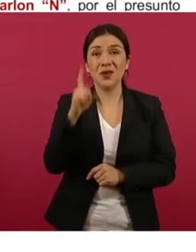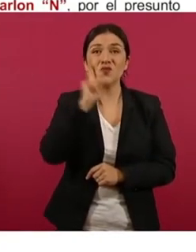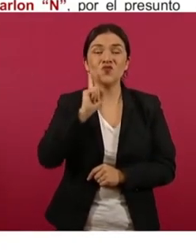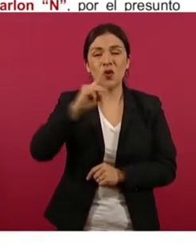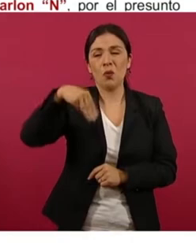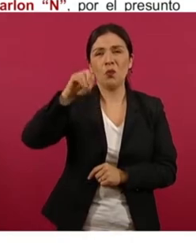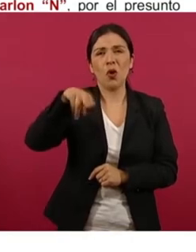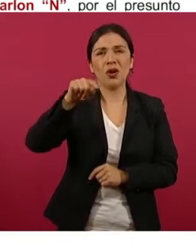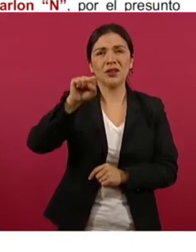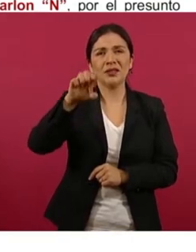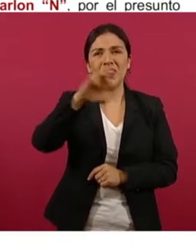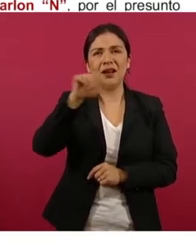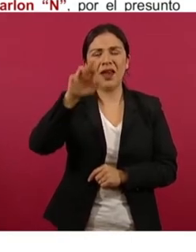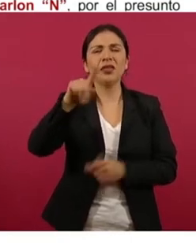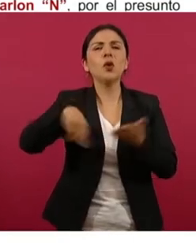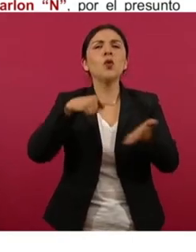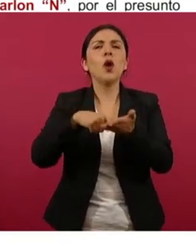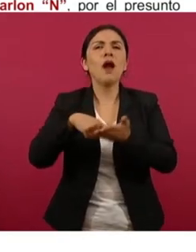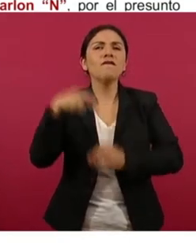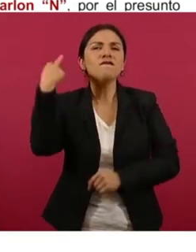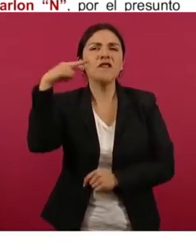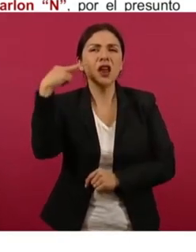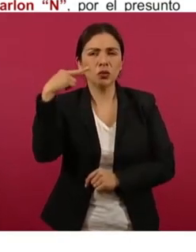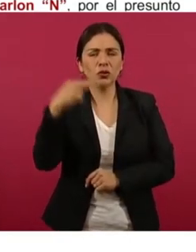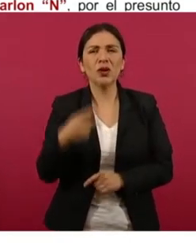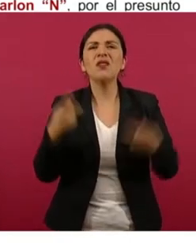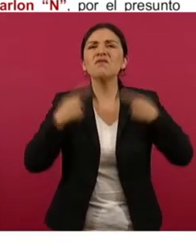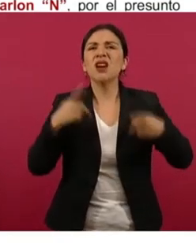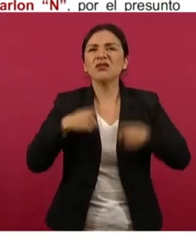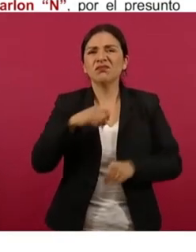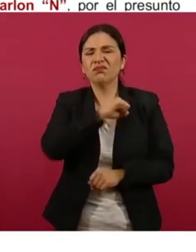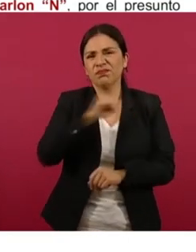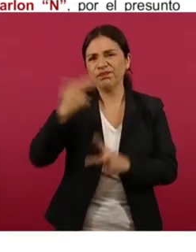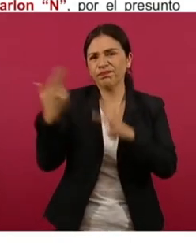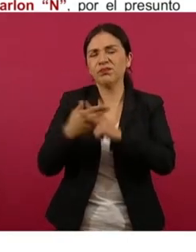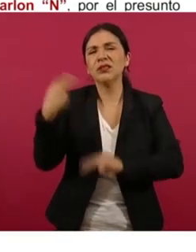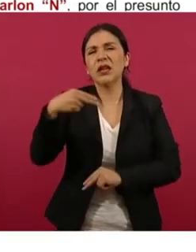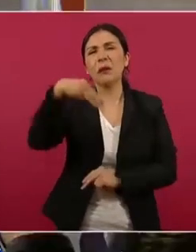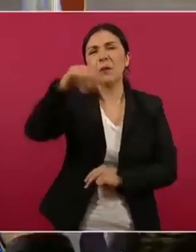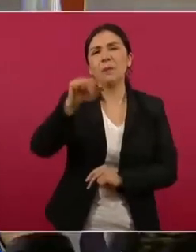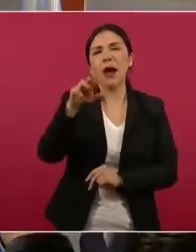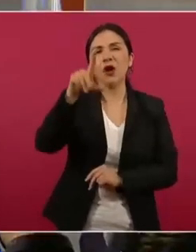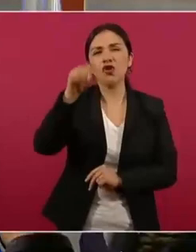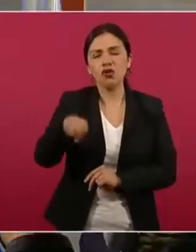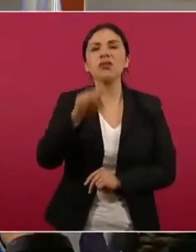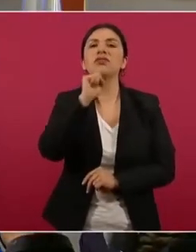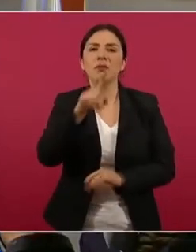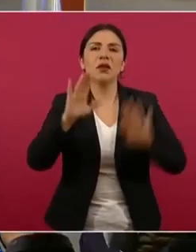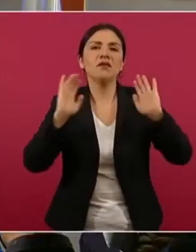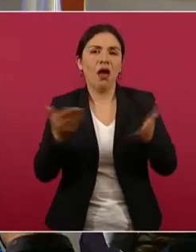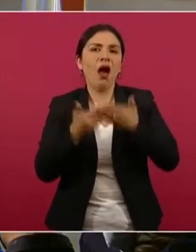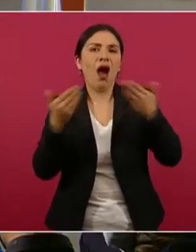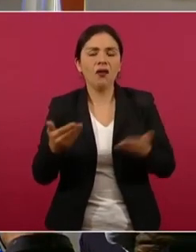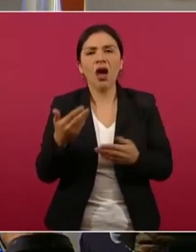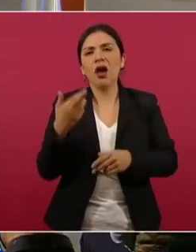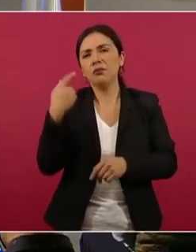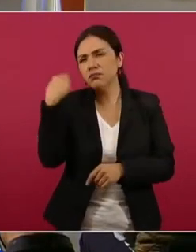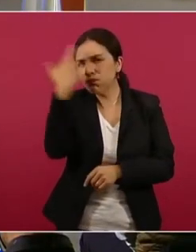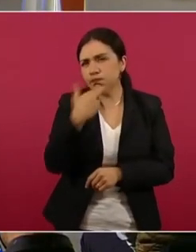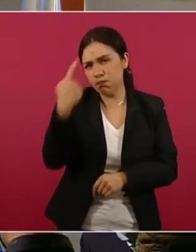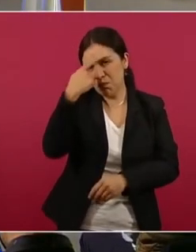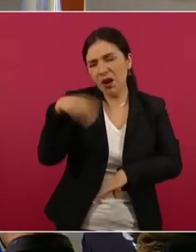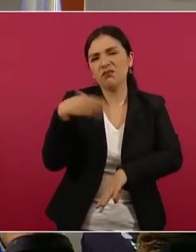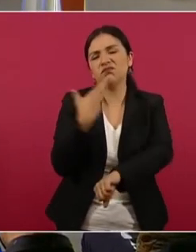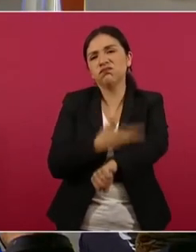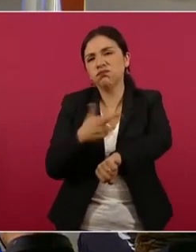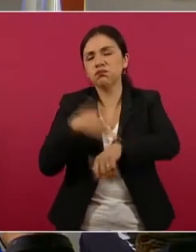en Veracruz, el presunto feminicida Marlon N también ya fue vinculado a proceso